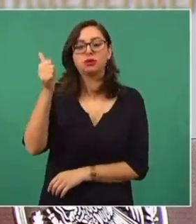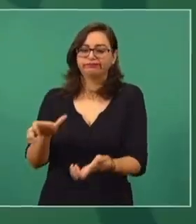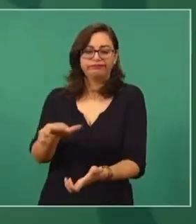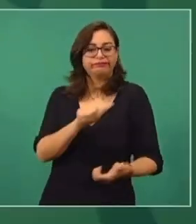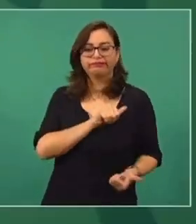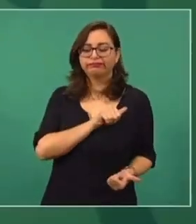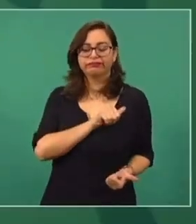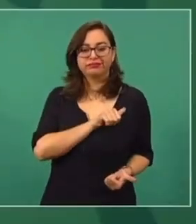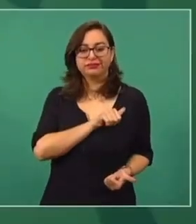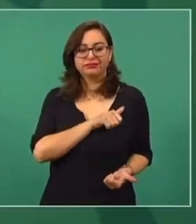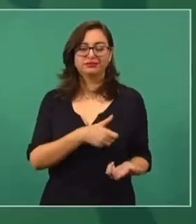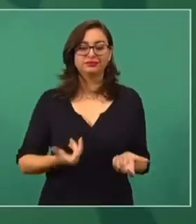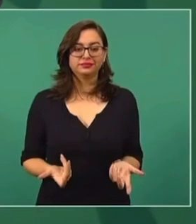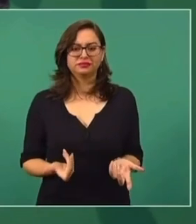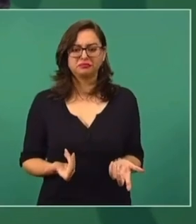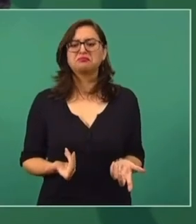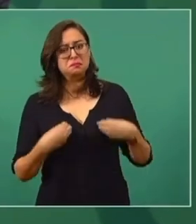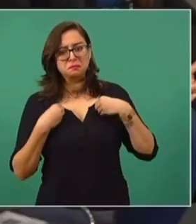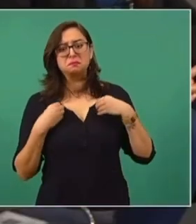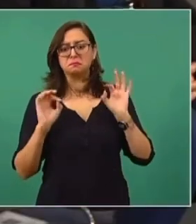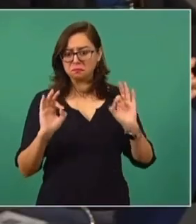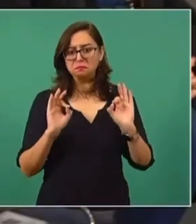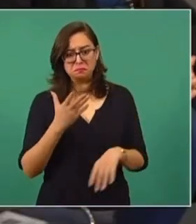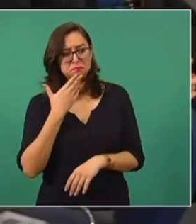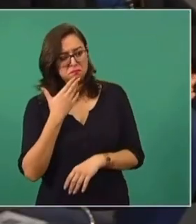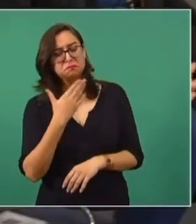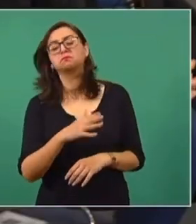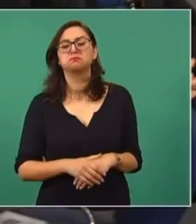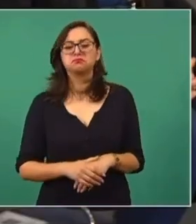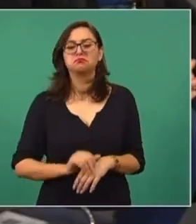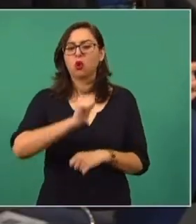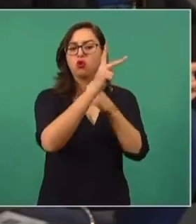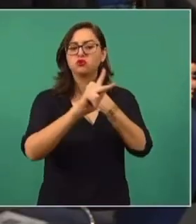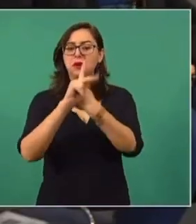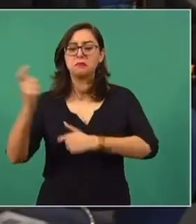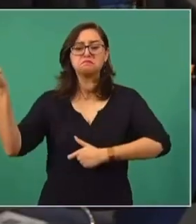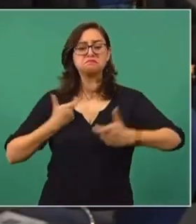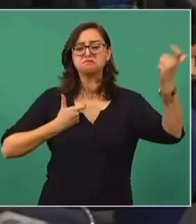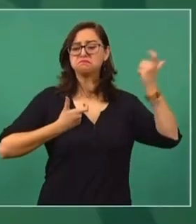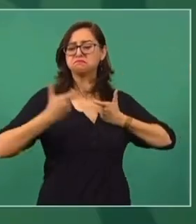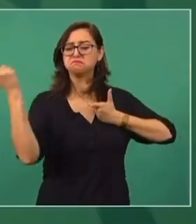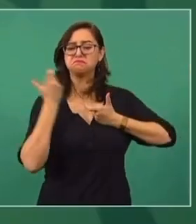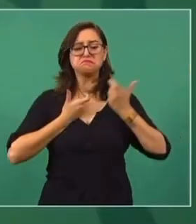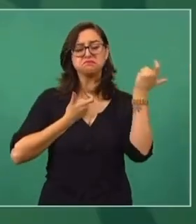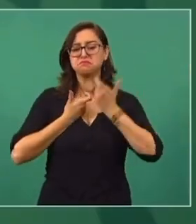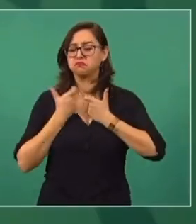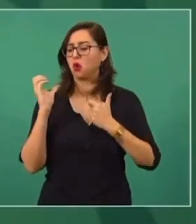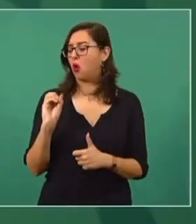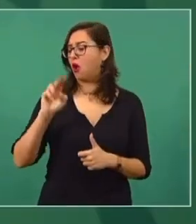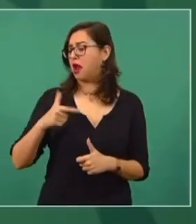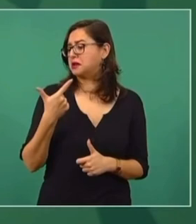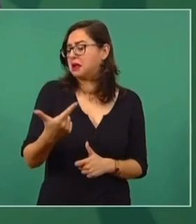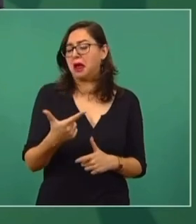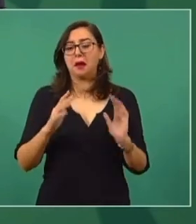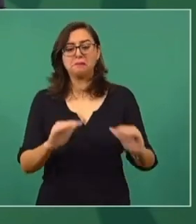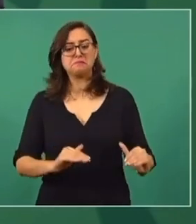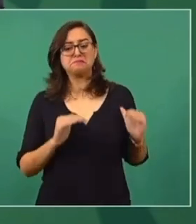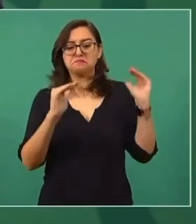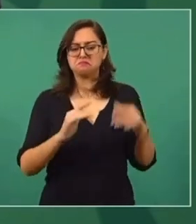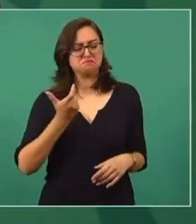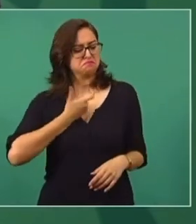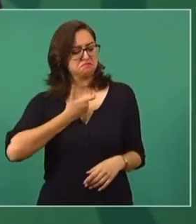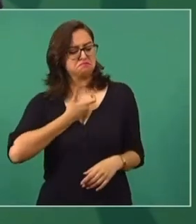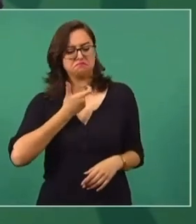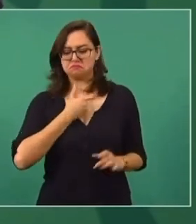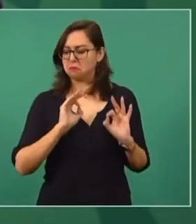operandi. Porque pues, se vive bien. Hasta se puede recibir dinero del extranjero, de organizaciones no gubernamentales. Y se tienen sueldos